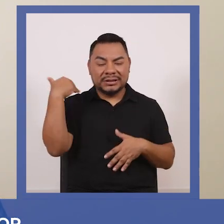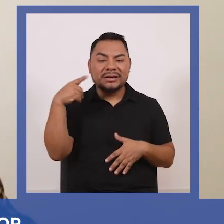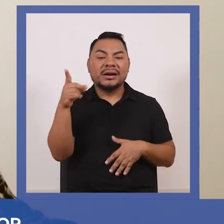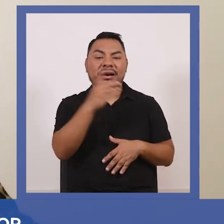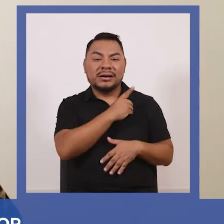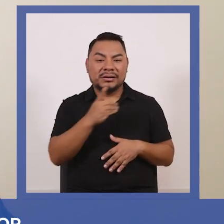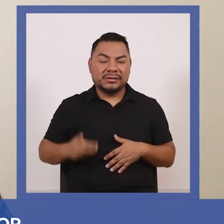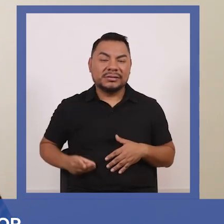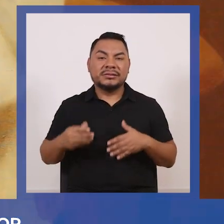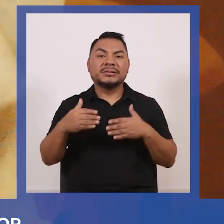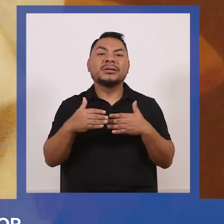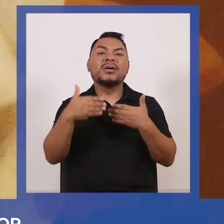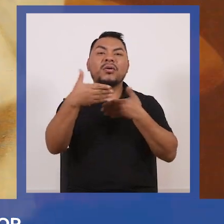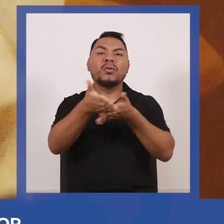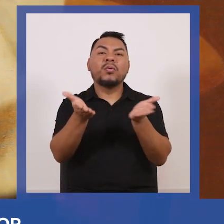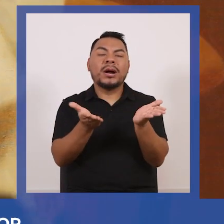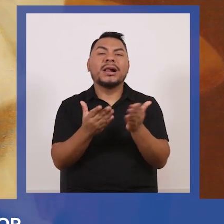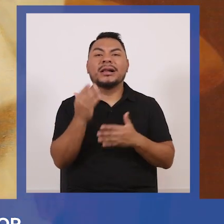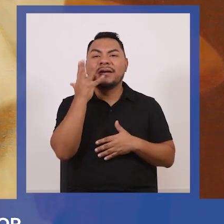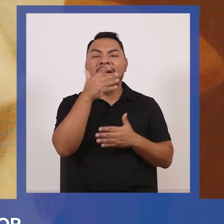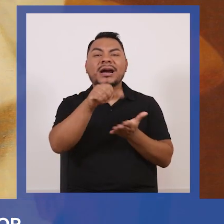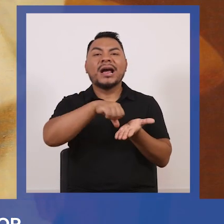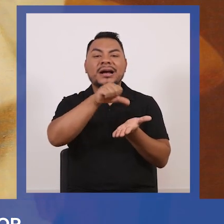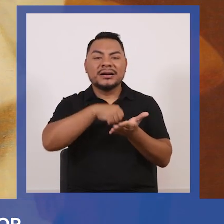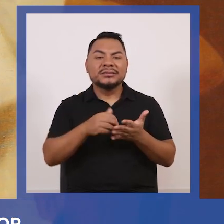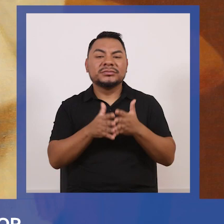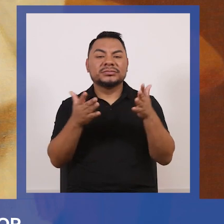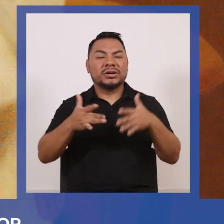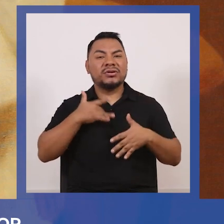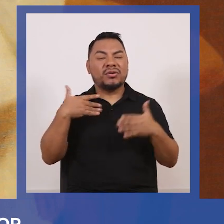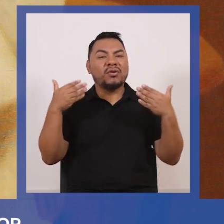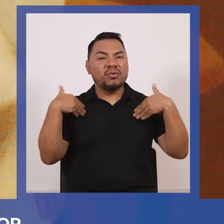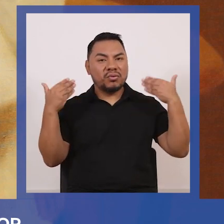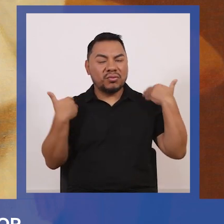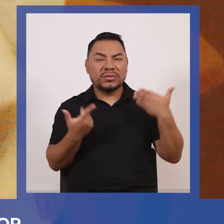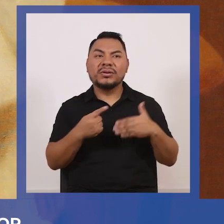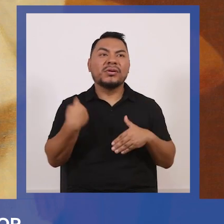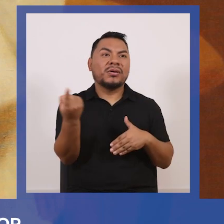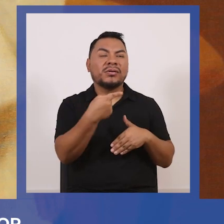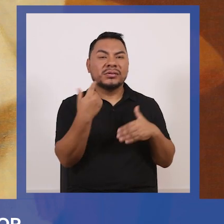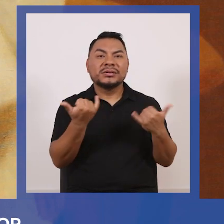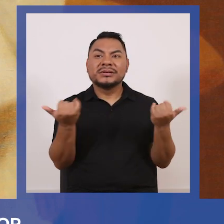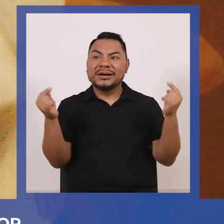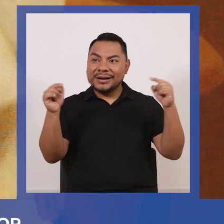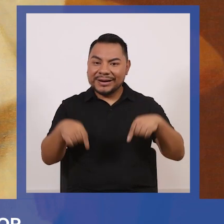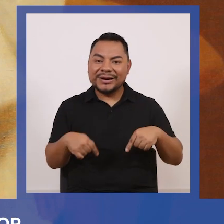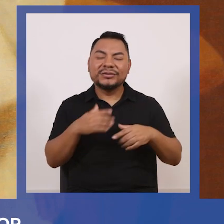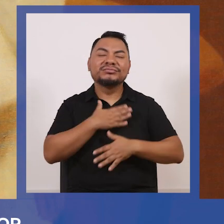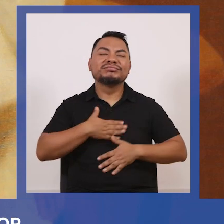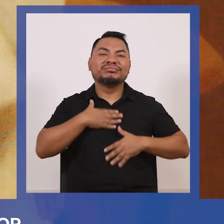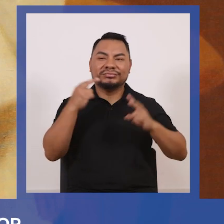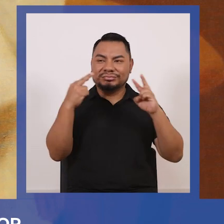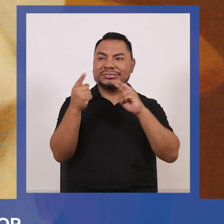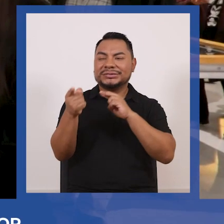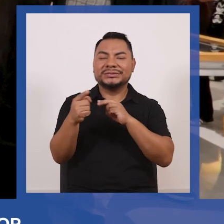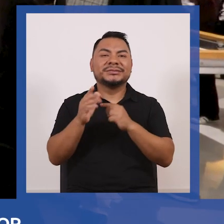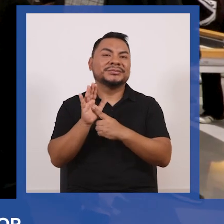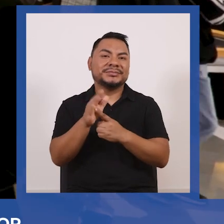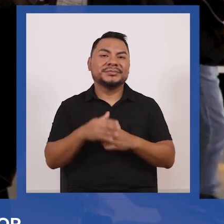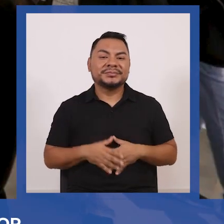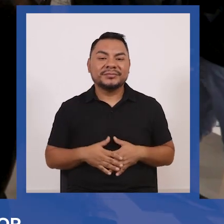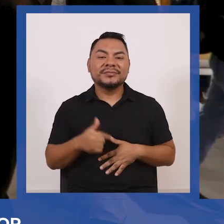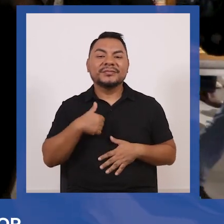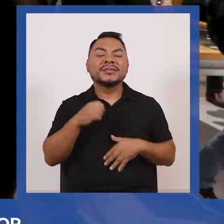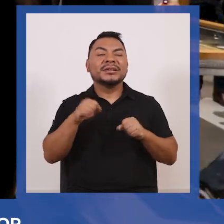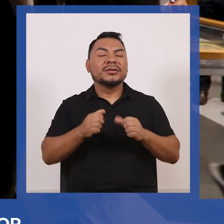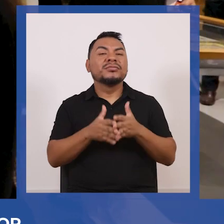escuela de bellas artes ¿no? y realmente nos sentimos muy contentos que realmente el mundo lo está poniendo en el cipial donde él siempre debió estar ¿no? es muy